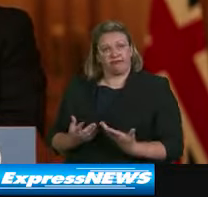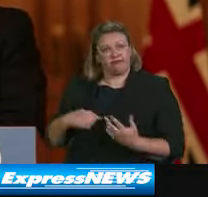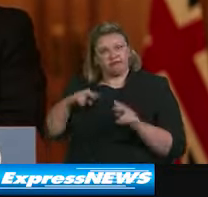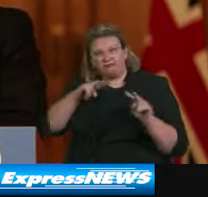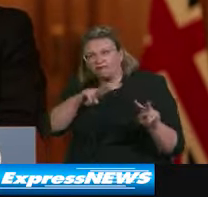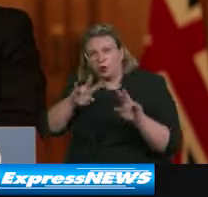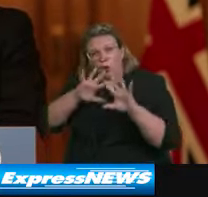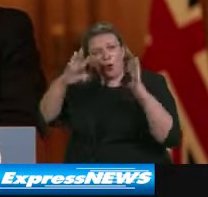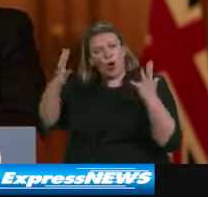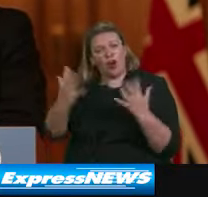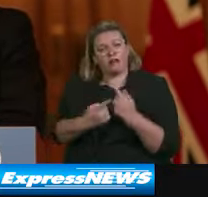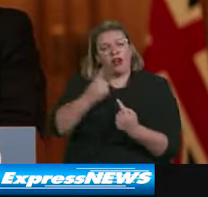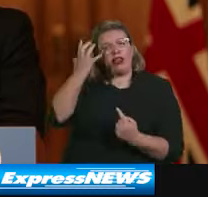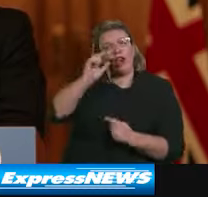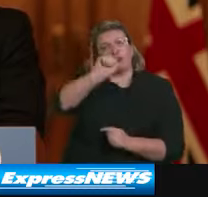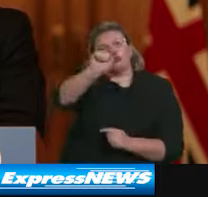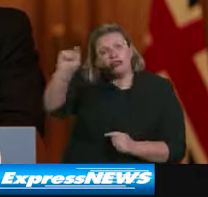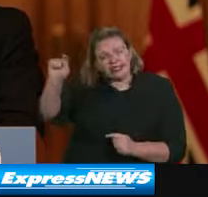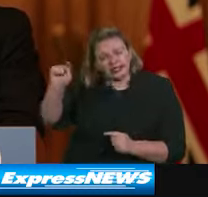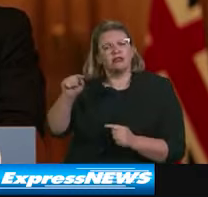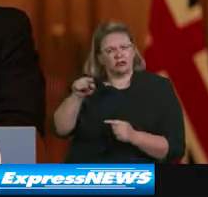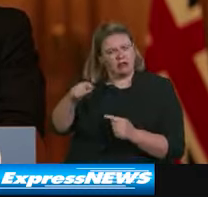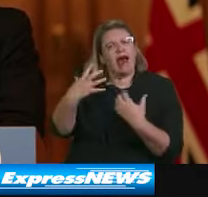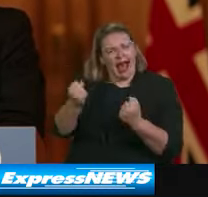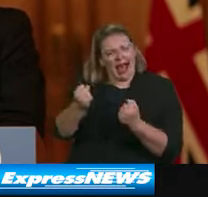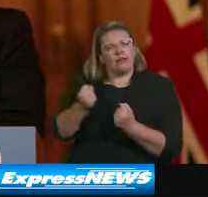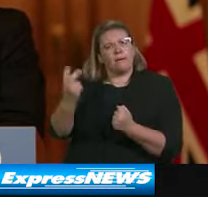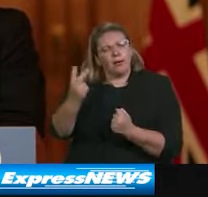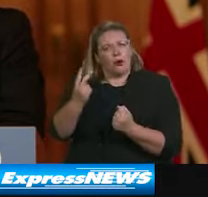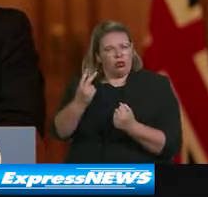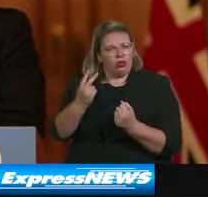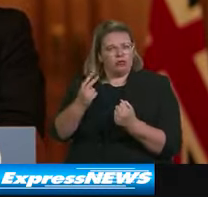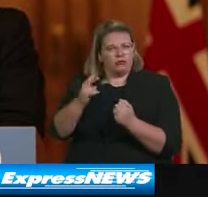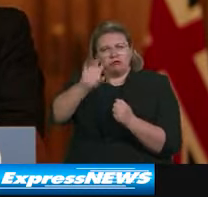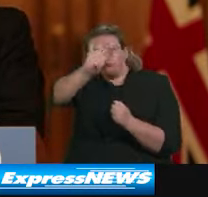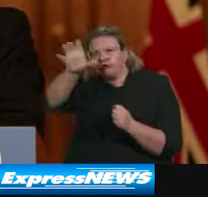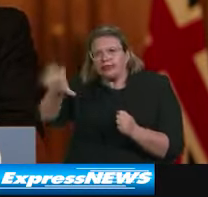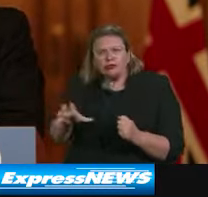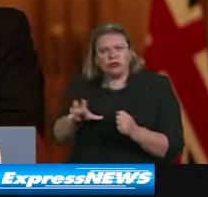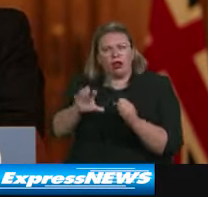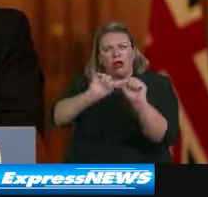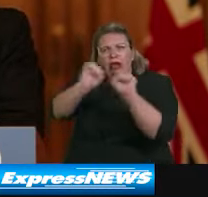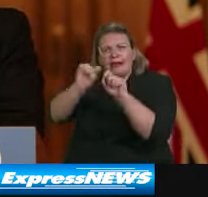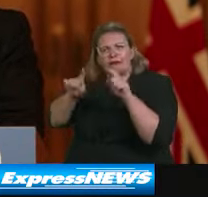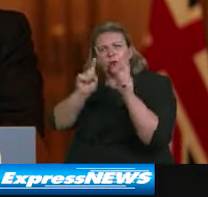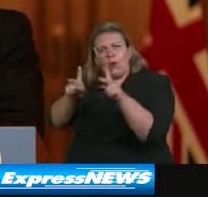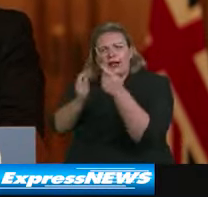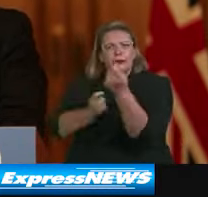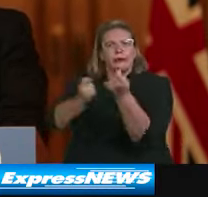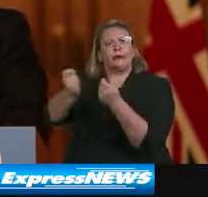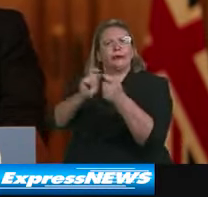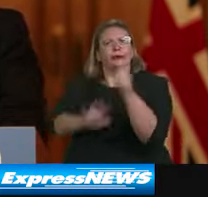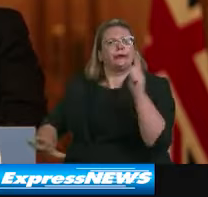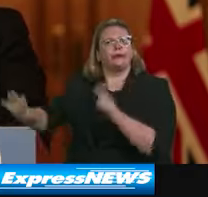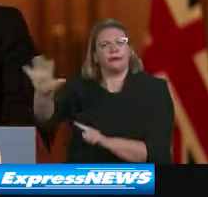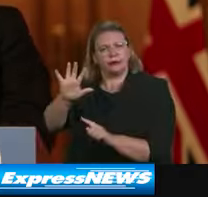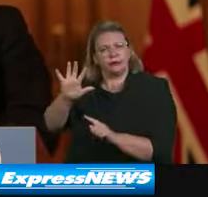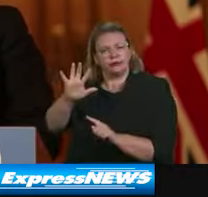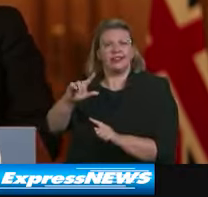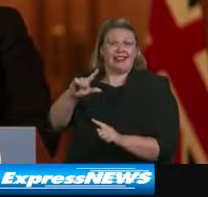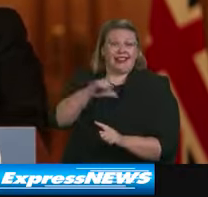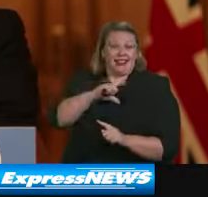locales para proteger a sus poblaciones. Es por eso que la semana pasada lanzamos los tres niveles de alerta local de COVID